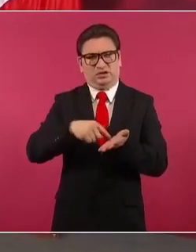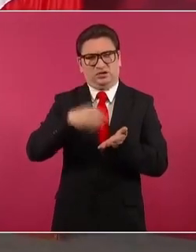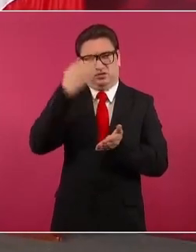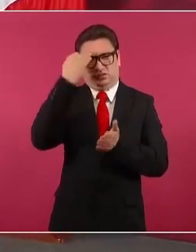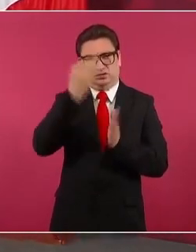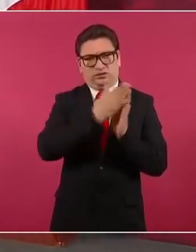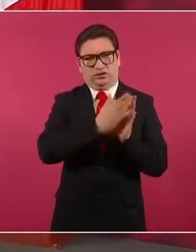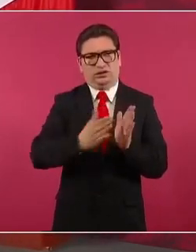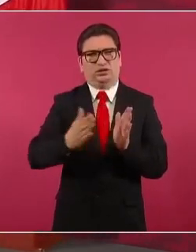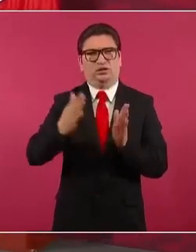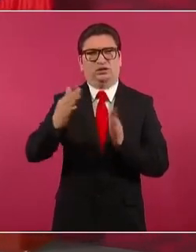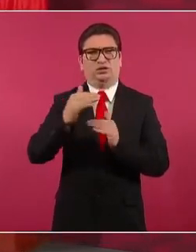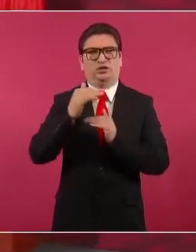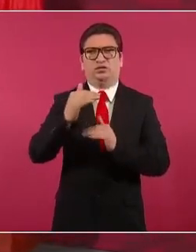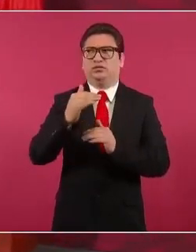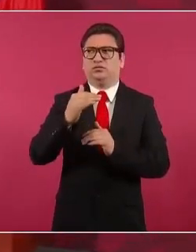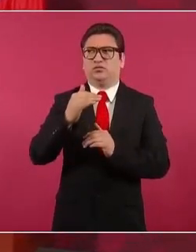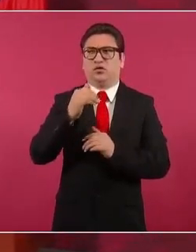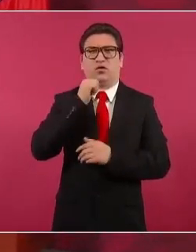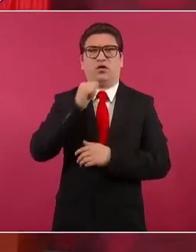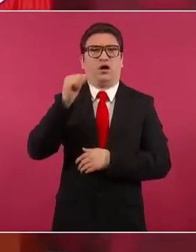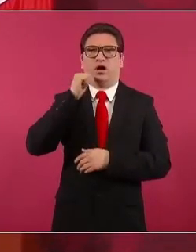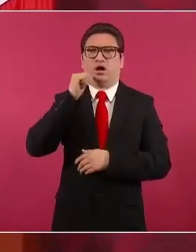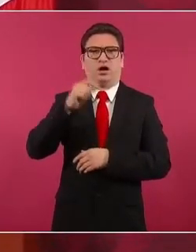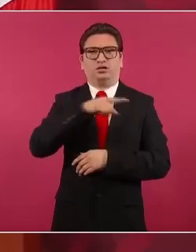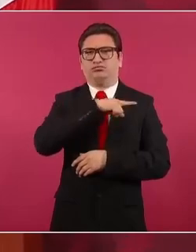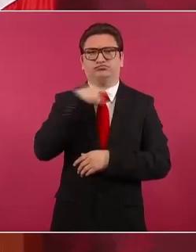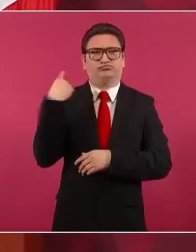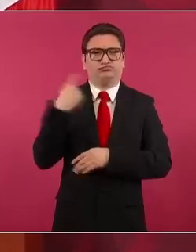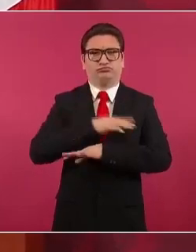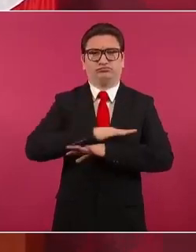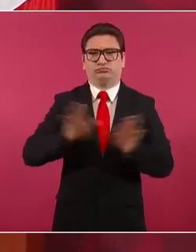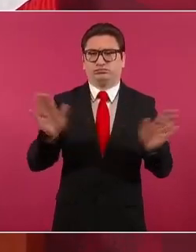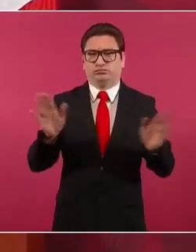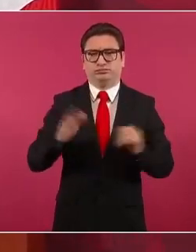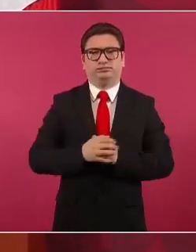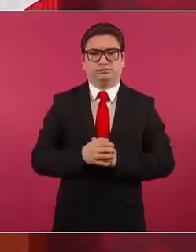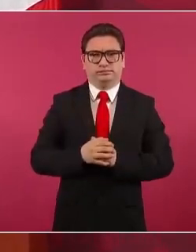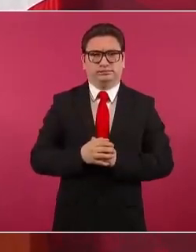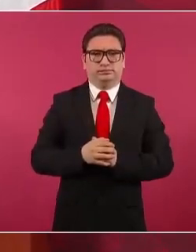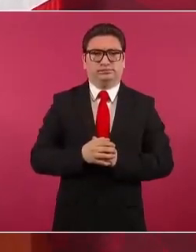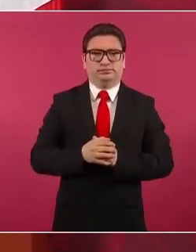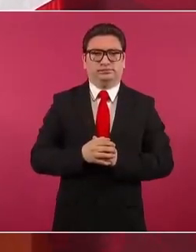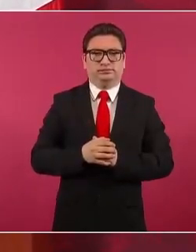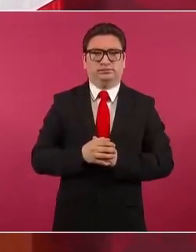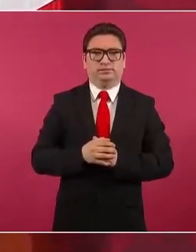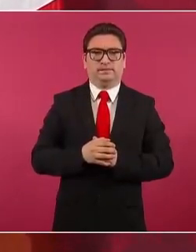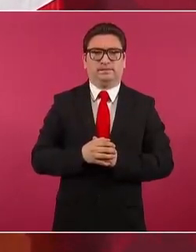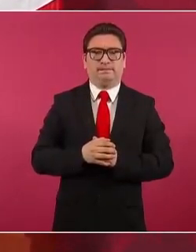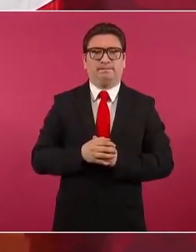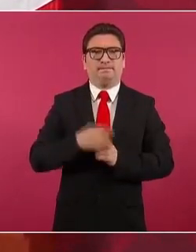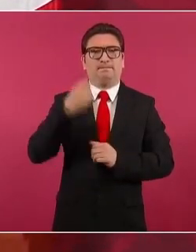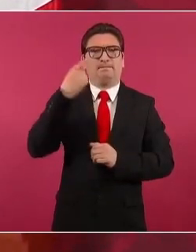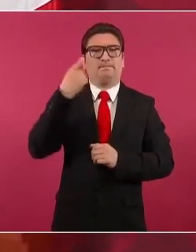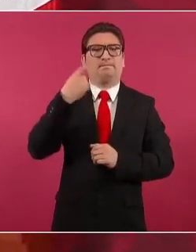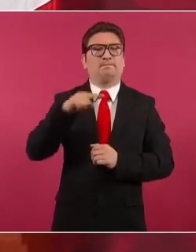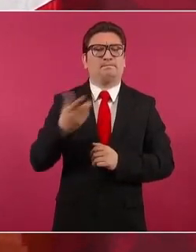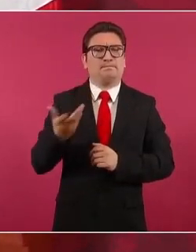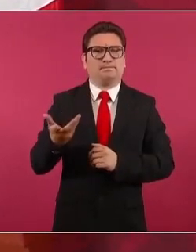venció ayer, el plazo para que